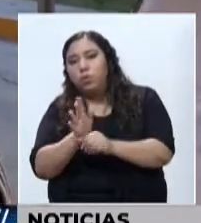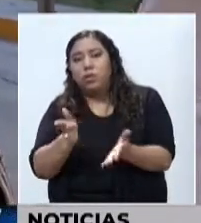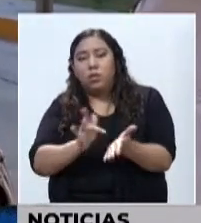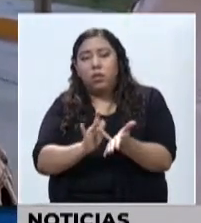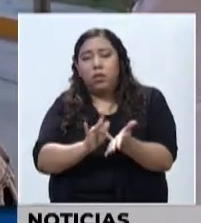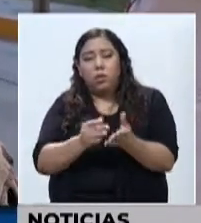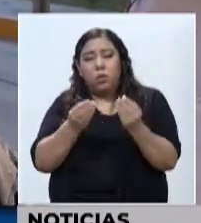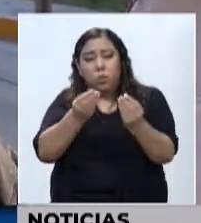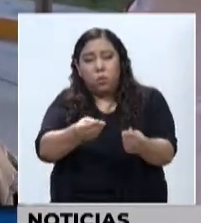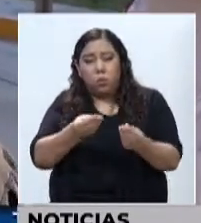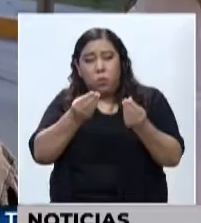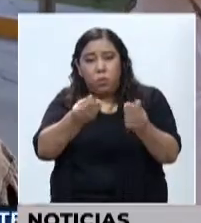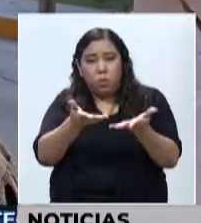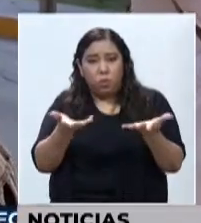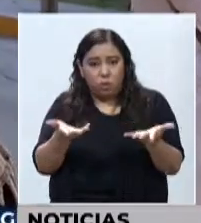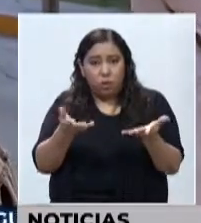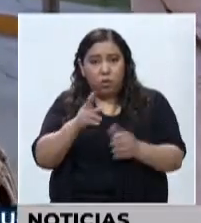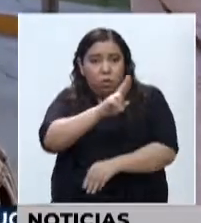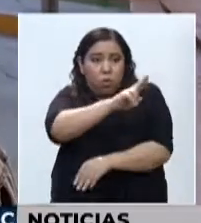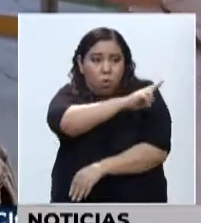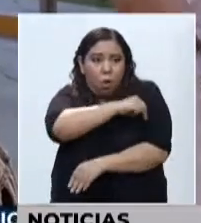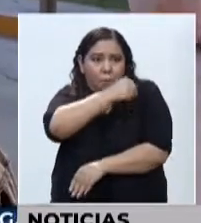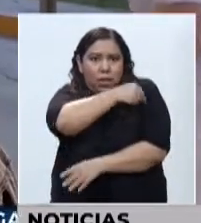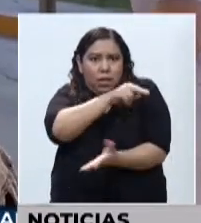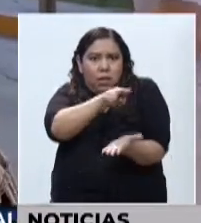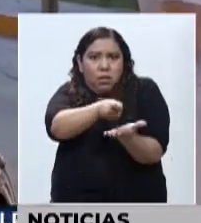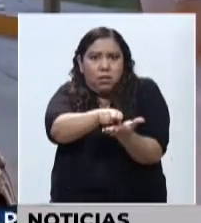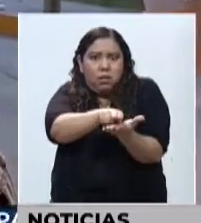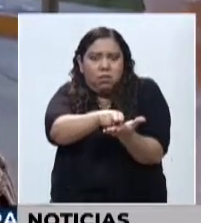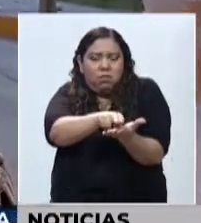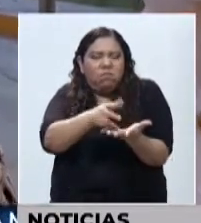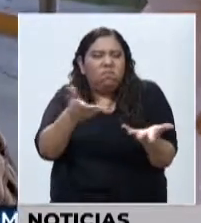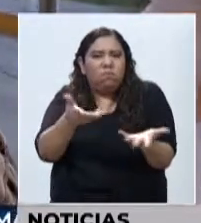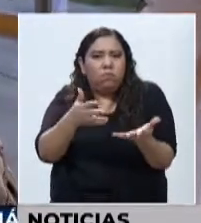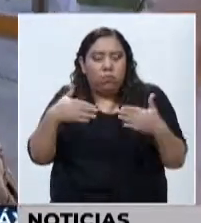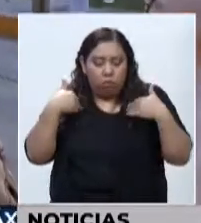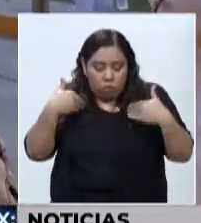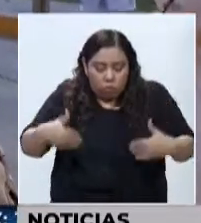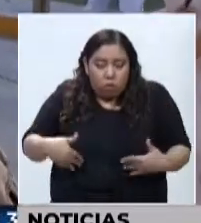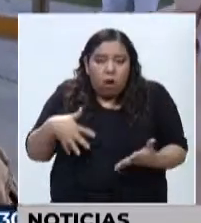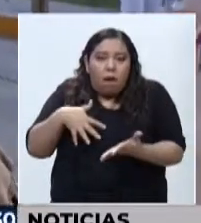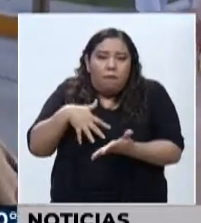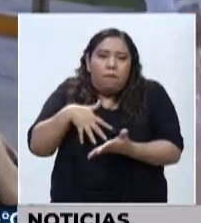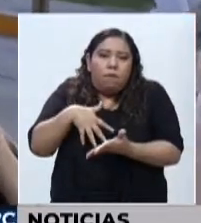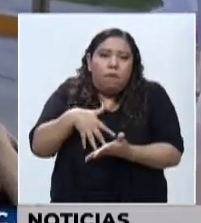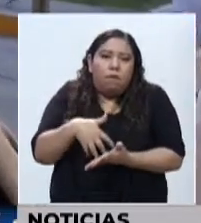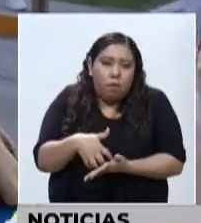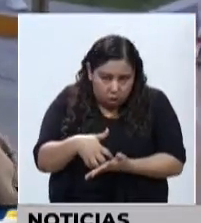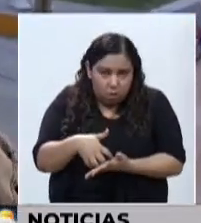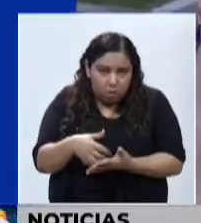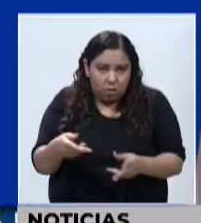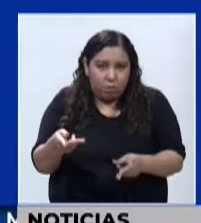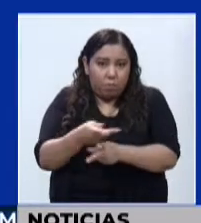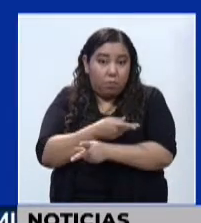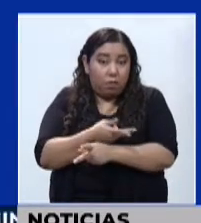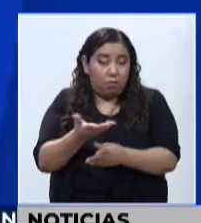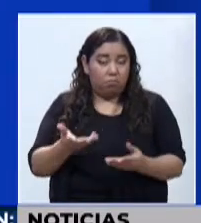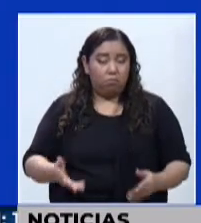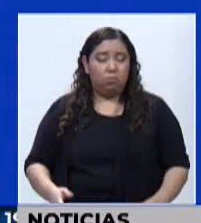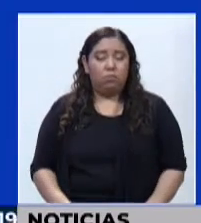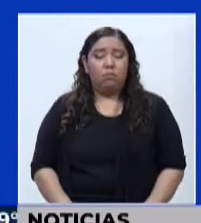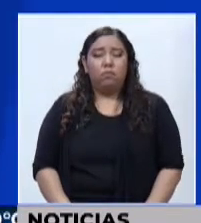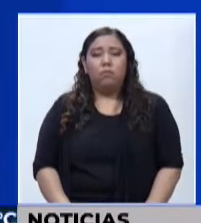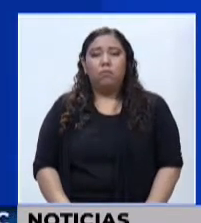cargas de esteroides, sobre todo los que están hospitalizados. Entonces, en ese sentido, al recibir esto, disminuye su sistema inmunológico.